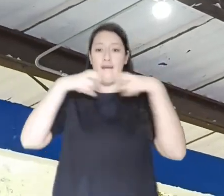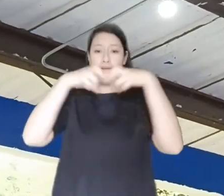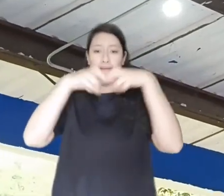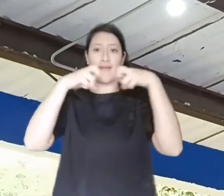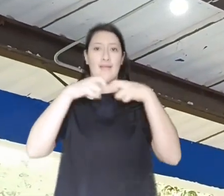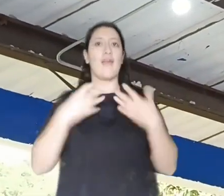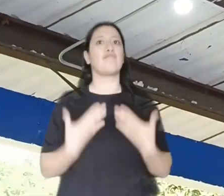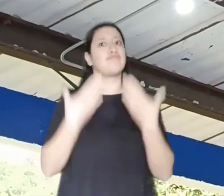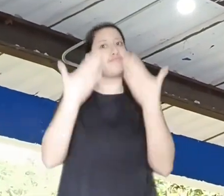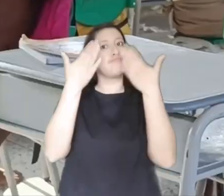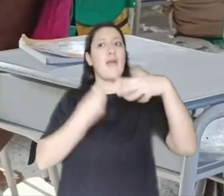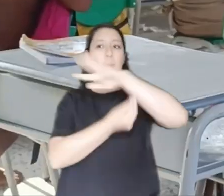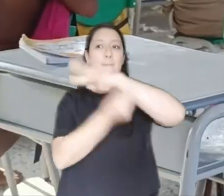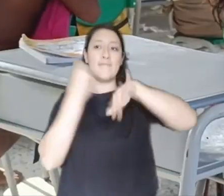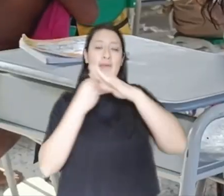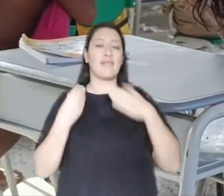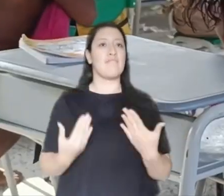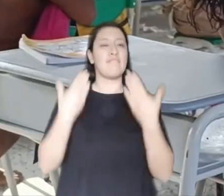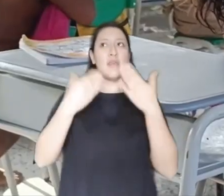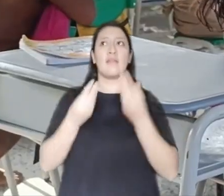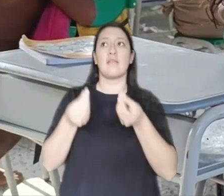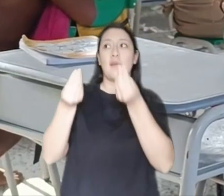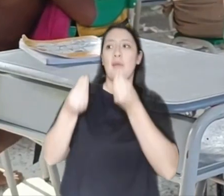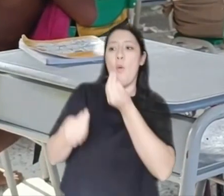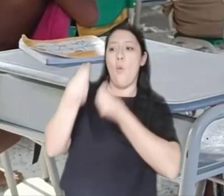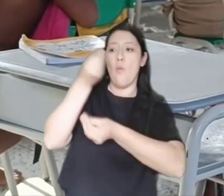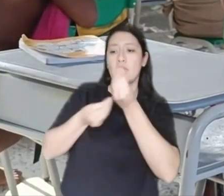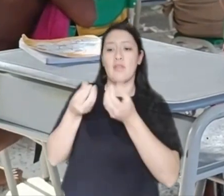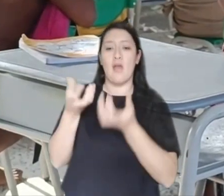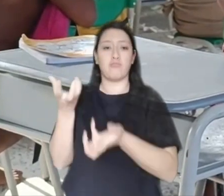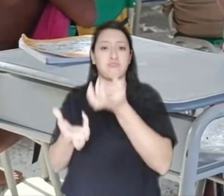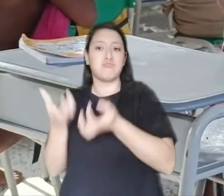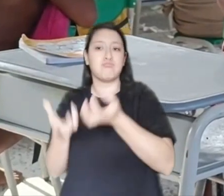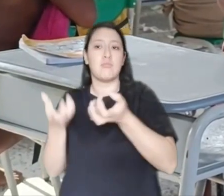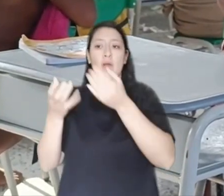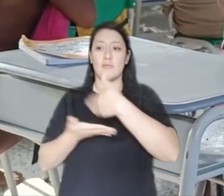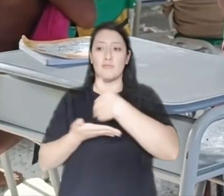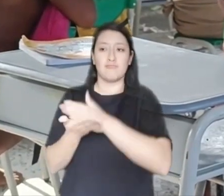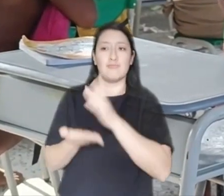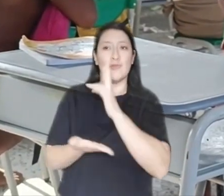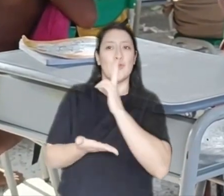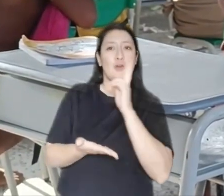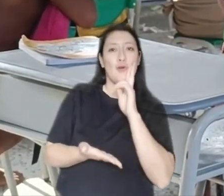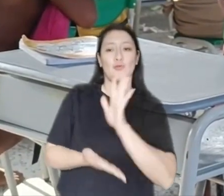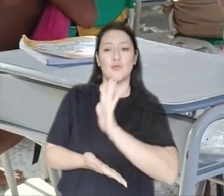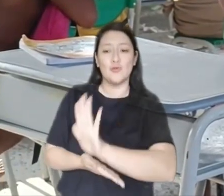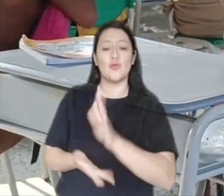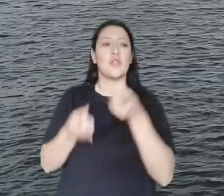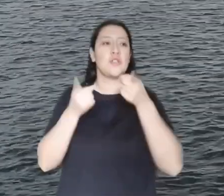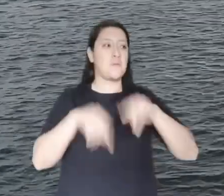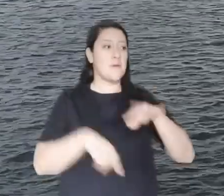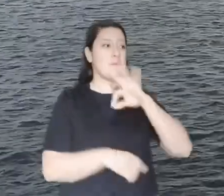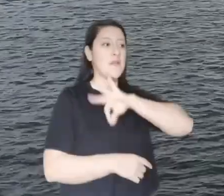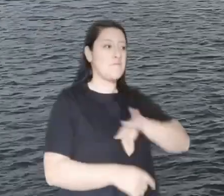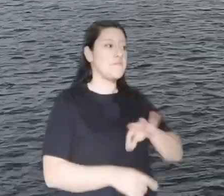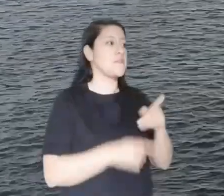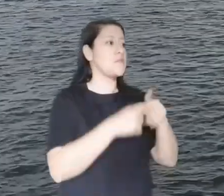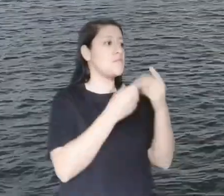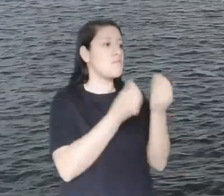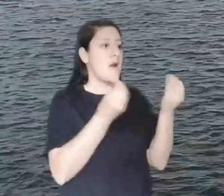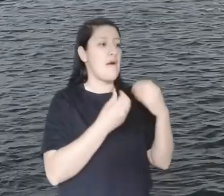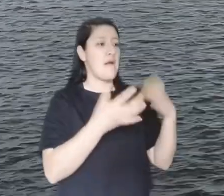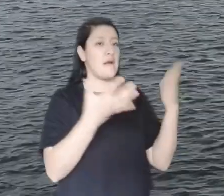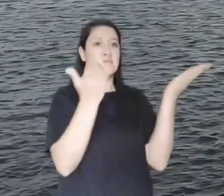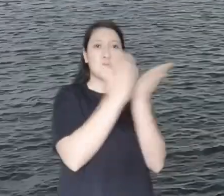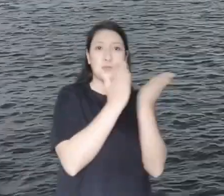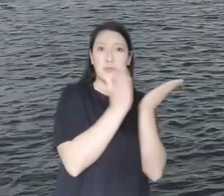también para abastecer las demandas que se necesitan en el lugar donde se están preparando los alimentos para estos